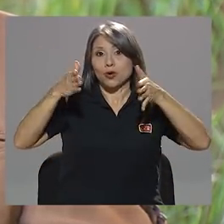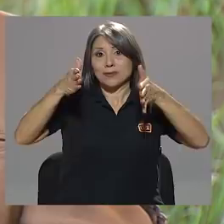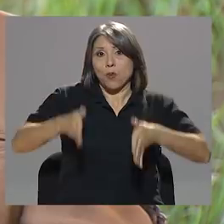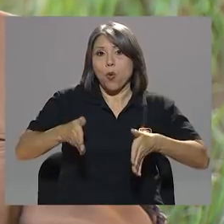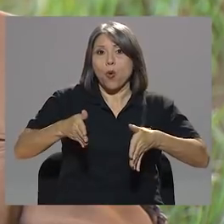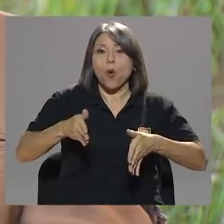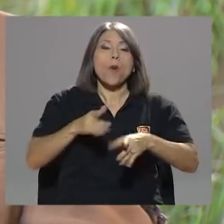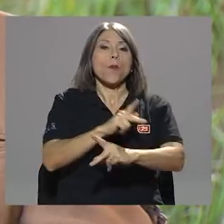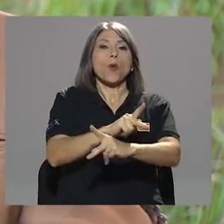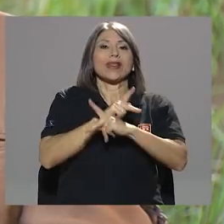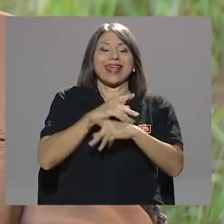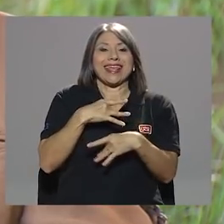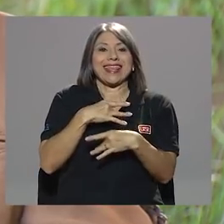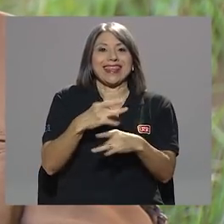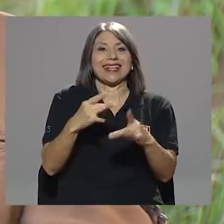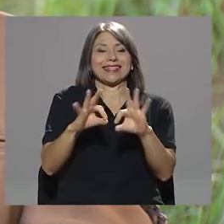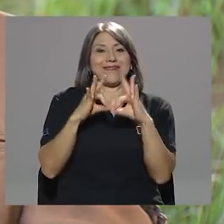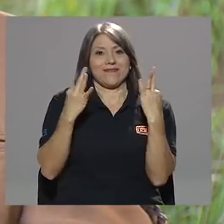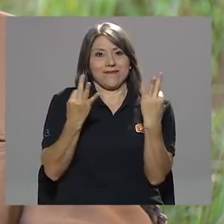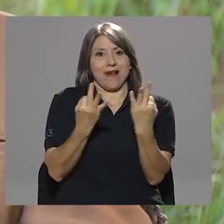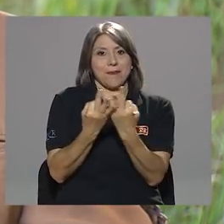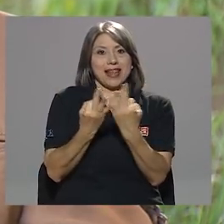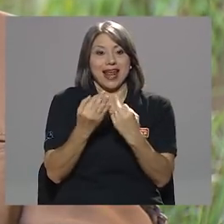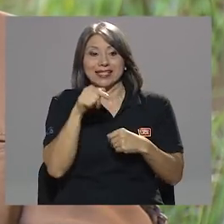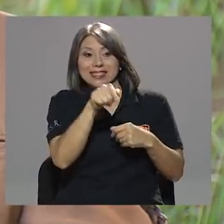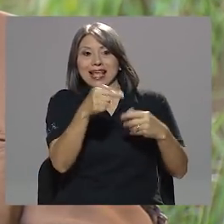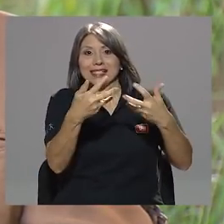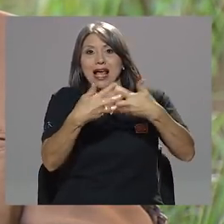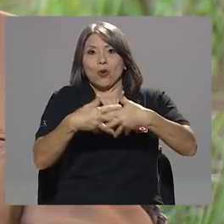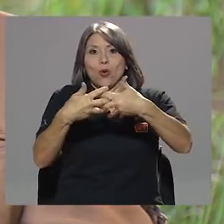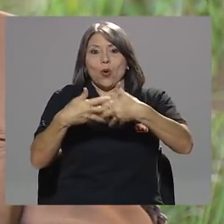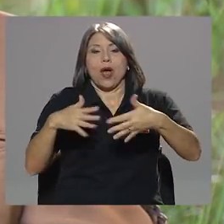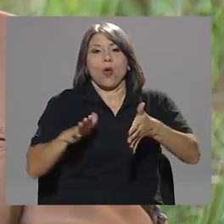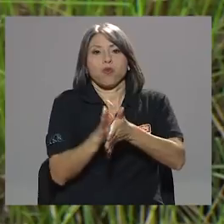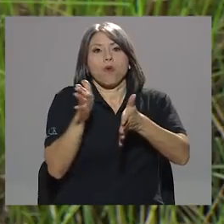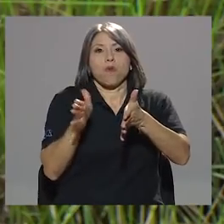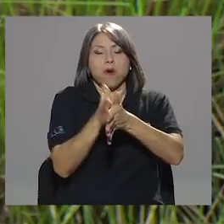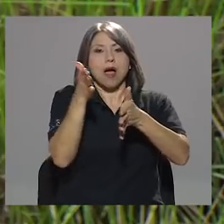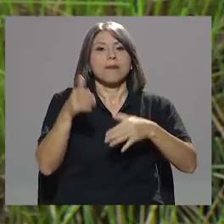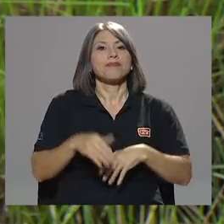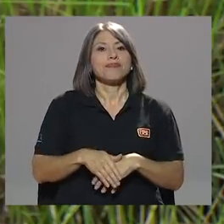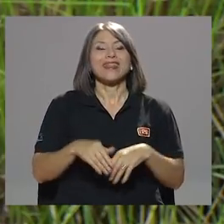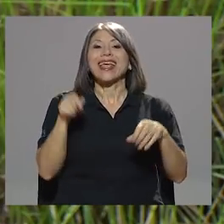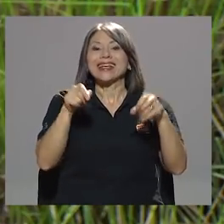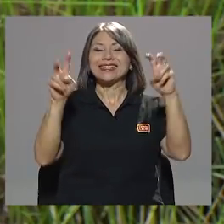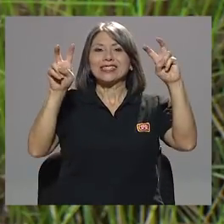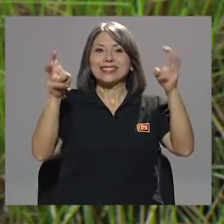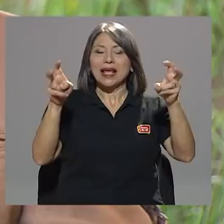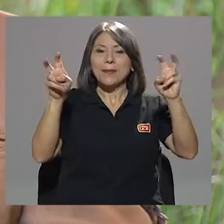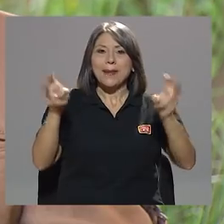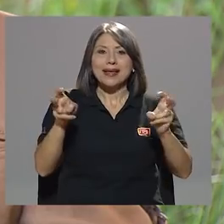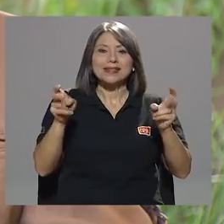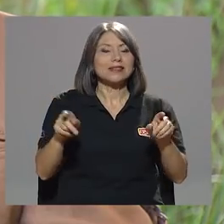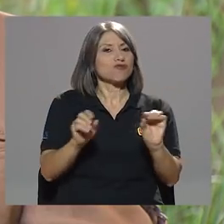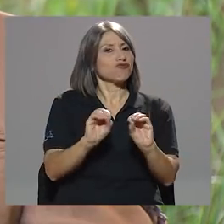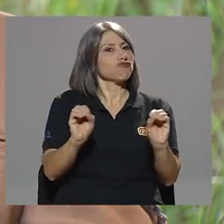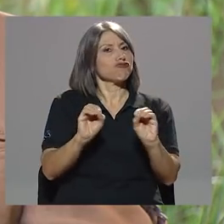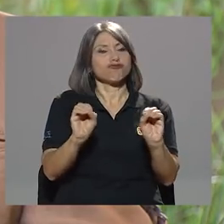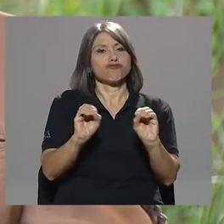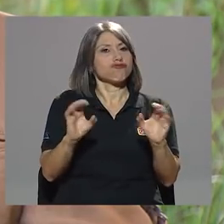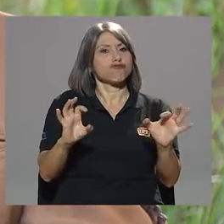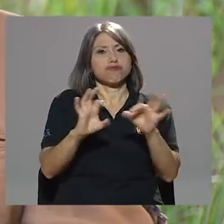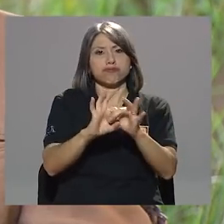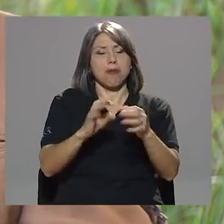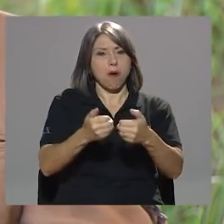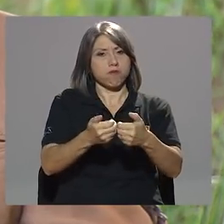intereses familiares de las acciones que tienen en dicha cementera. Entonces, son temas completamente ajenos y